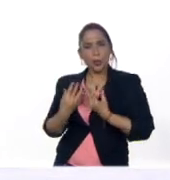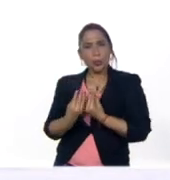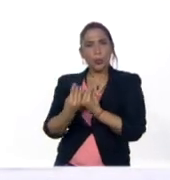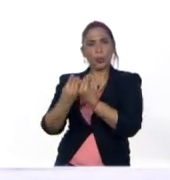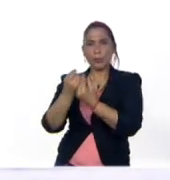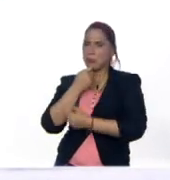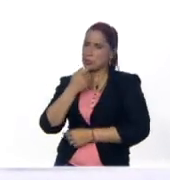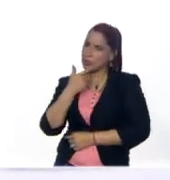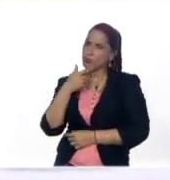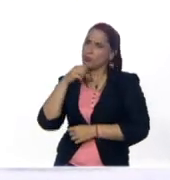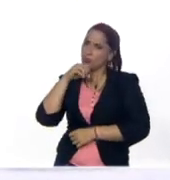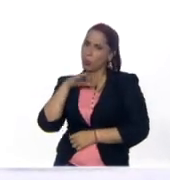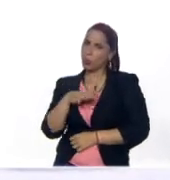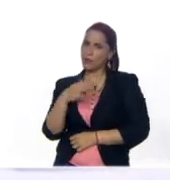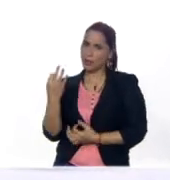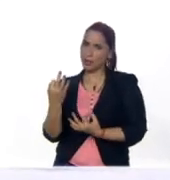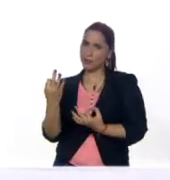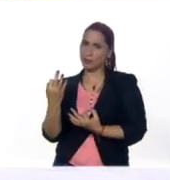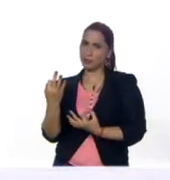linda historia